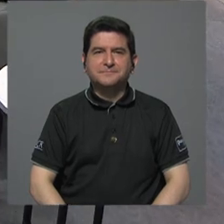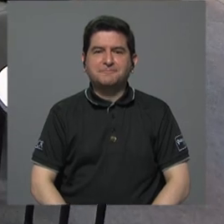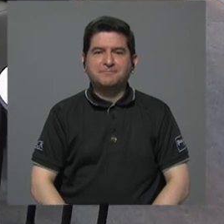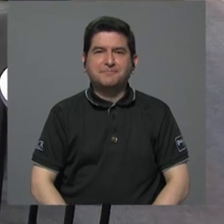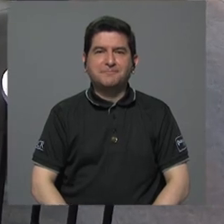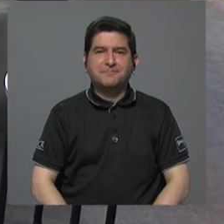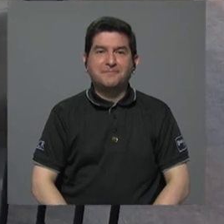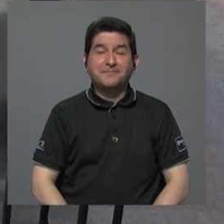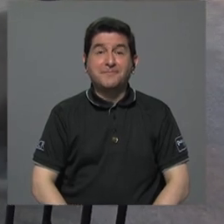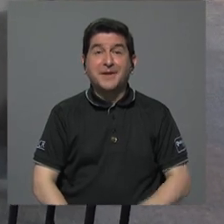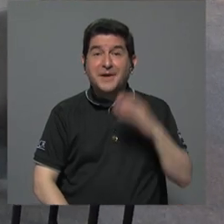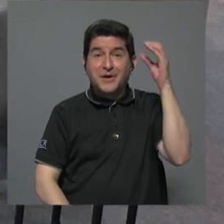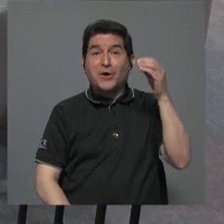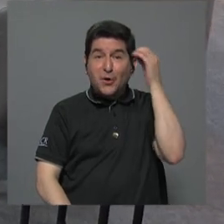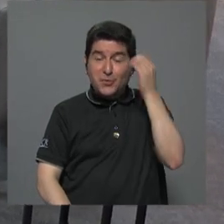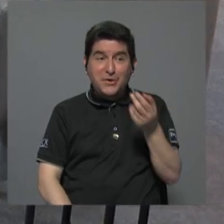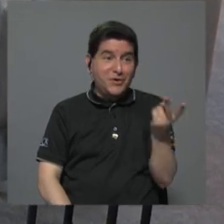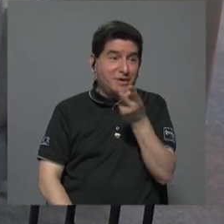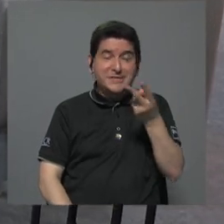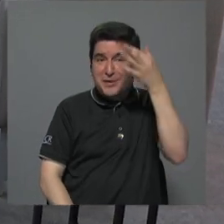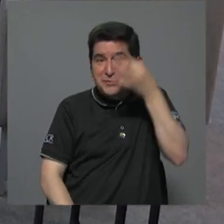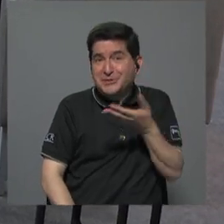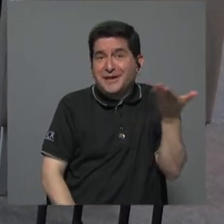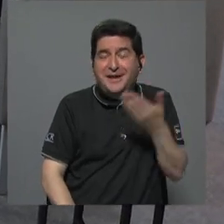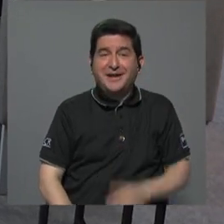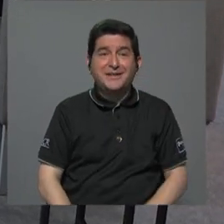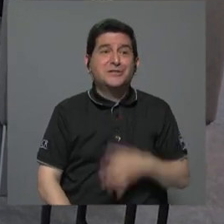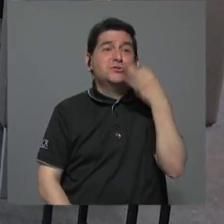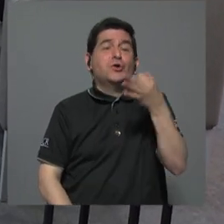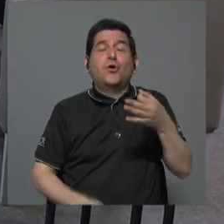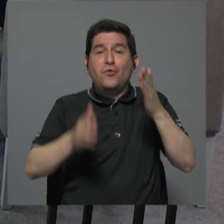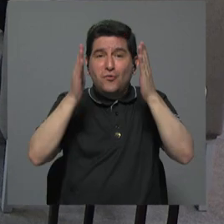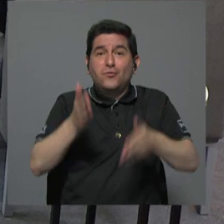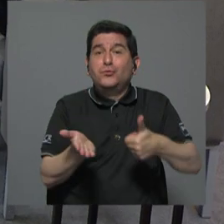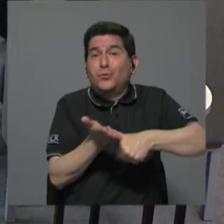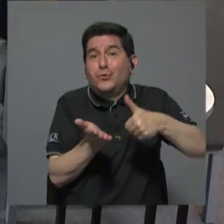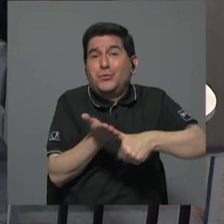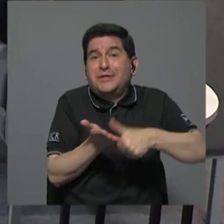Lecciones de ustedes sobre estas opiniones, estos son sus futuros votantes.